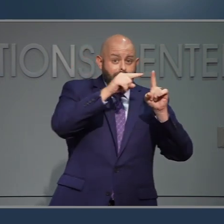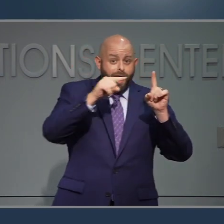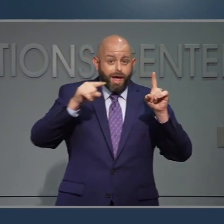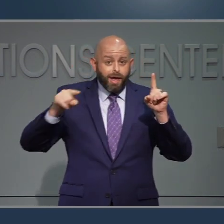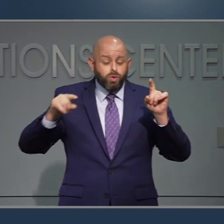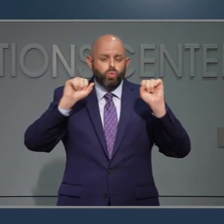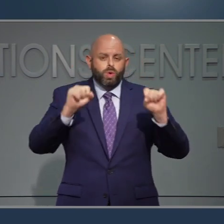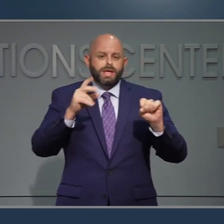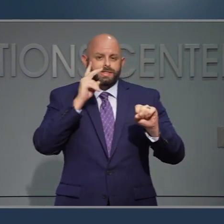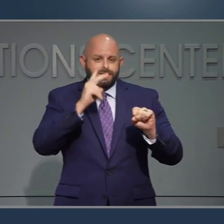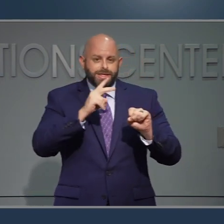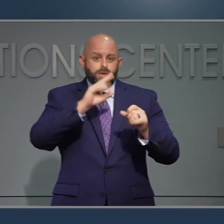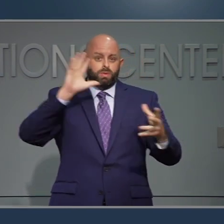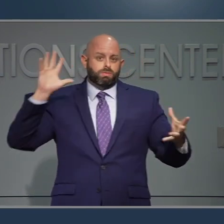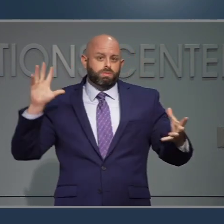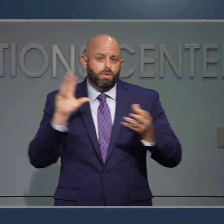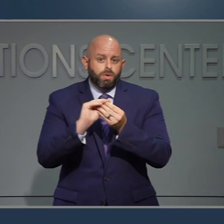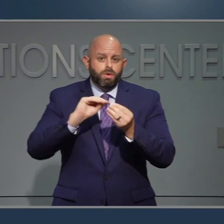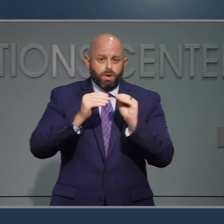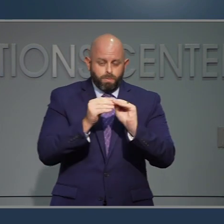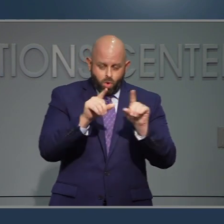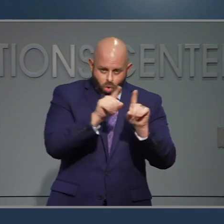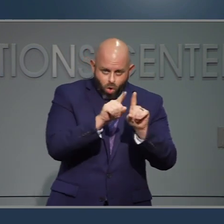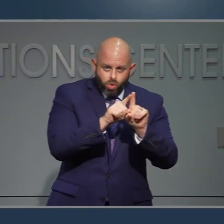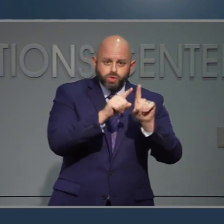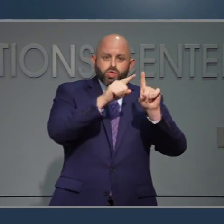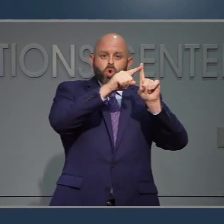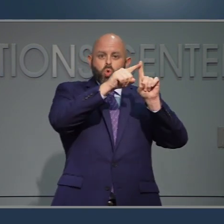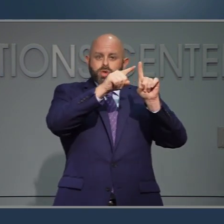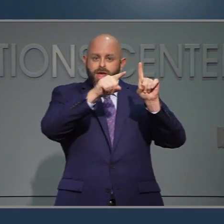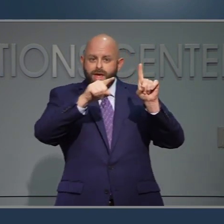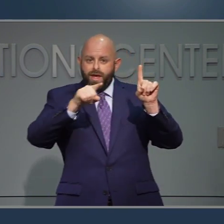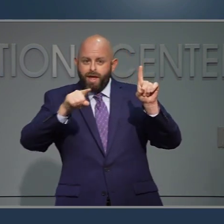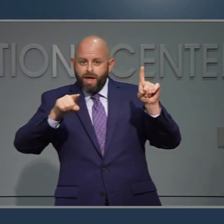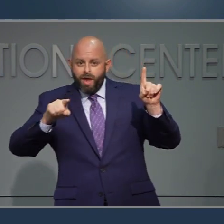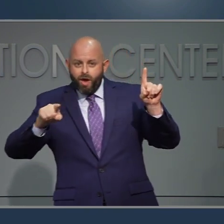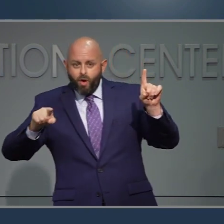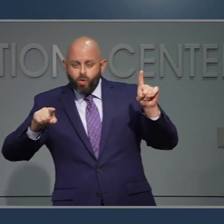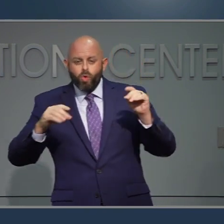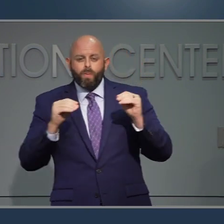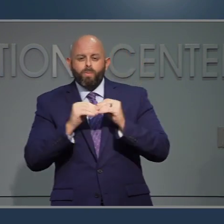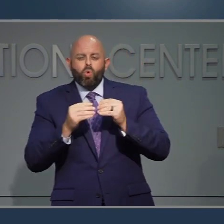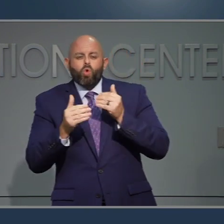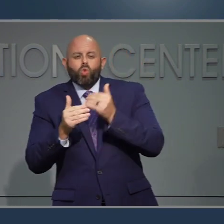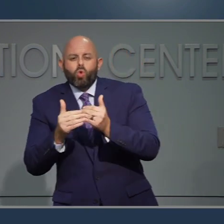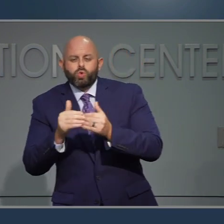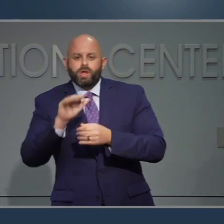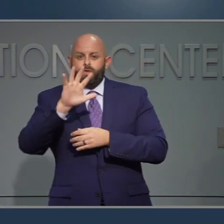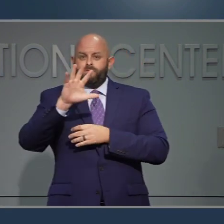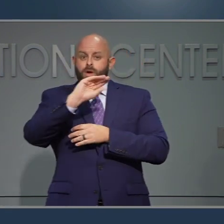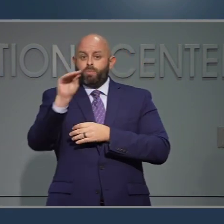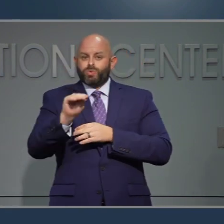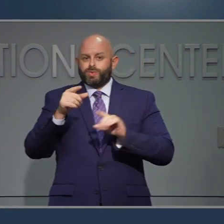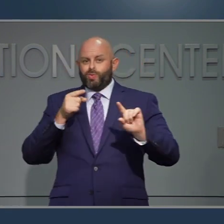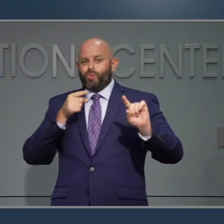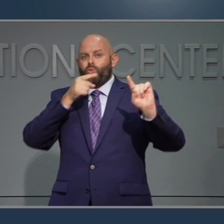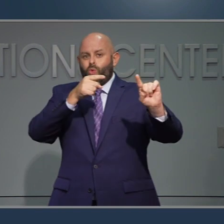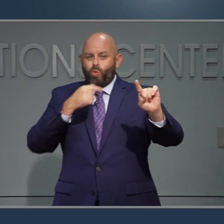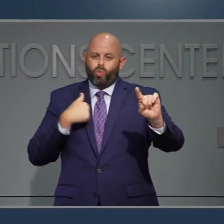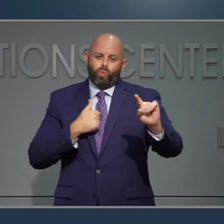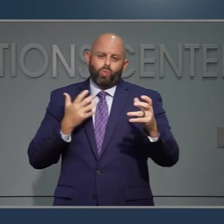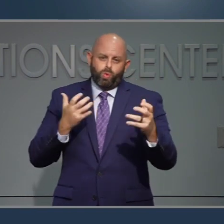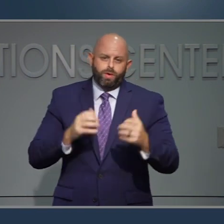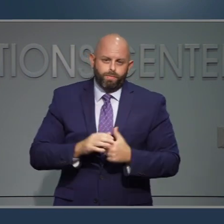el porcentaje del total de pruebas positivas también está tendiendo hacia abajo y se está acercando al 5 por ciento o menos,